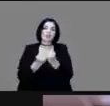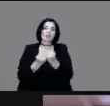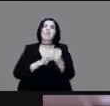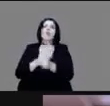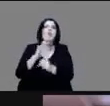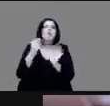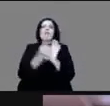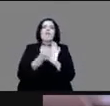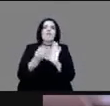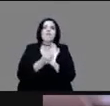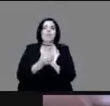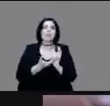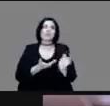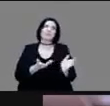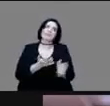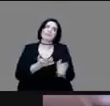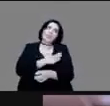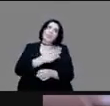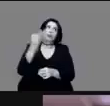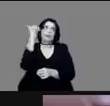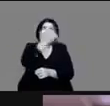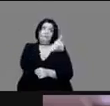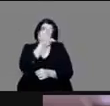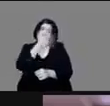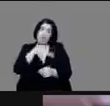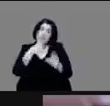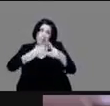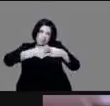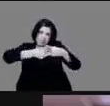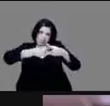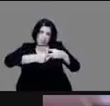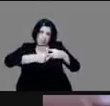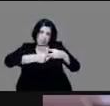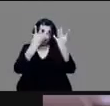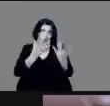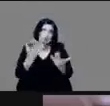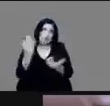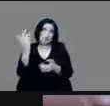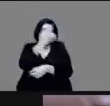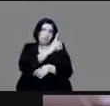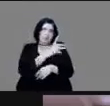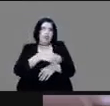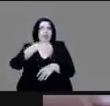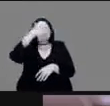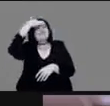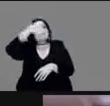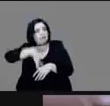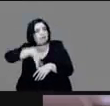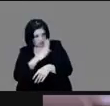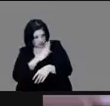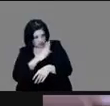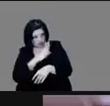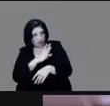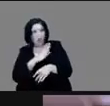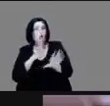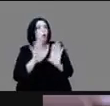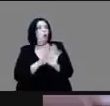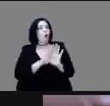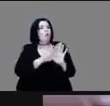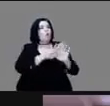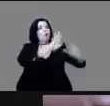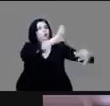y todo. Bueno, es muy difícil calcular. Lo que sí sabemos es que hay una recopilación de oro que